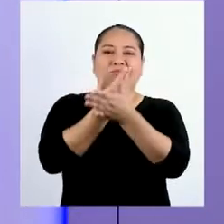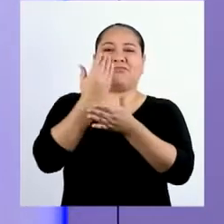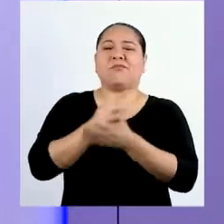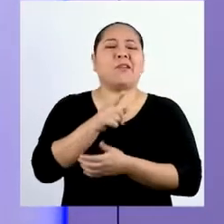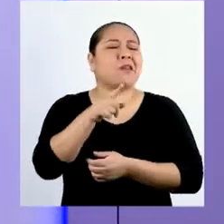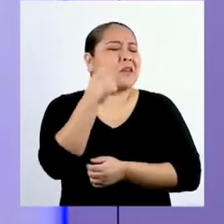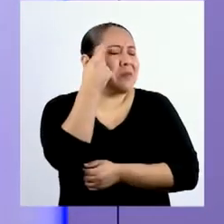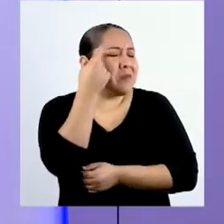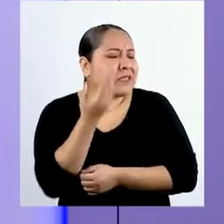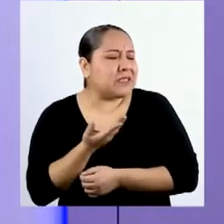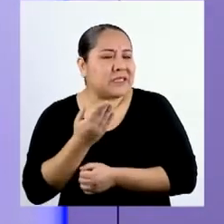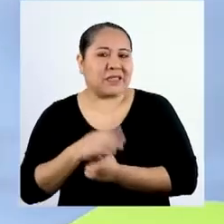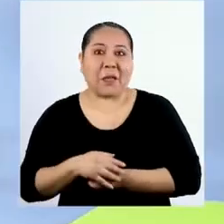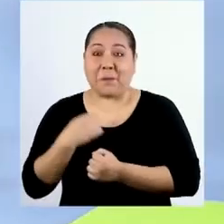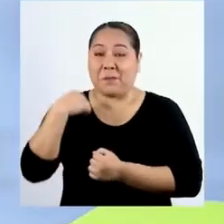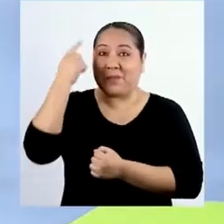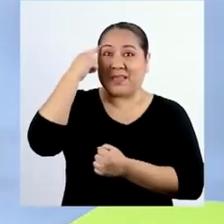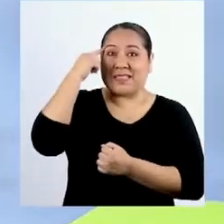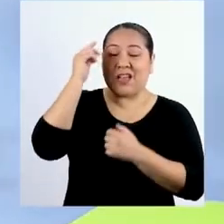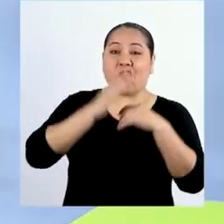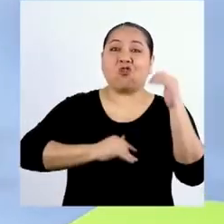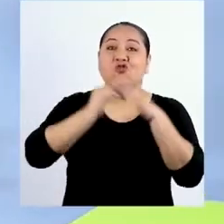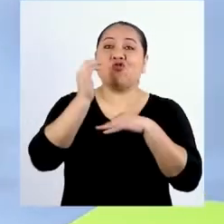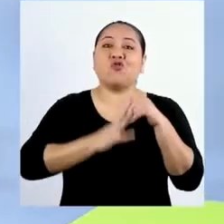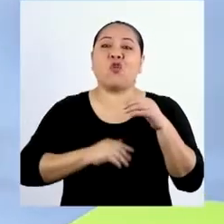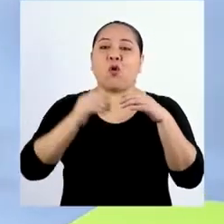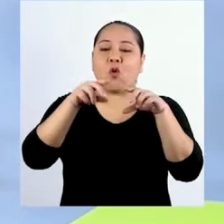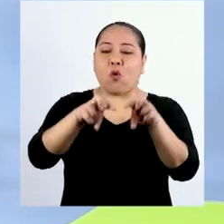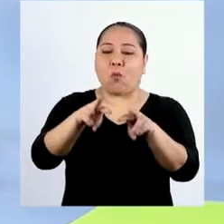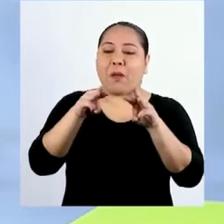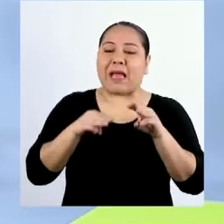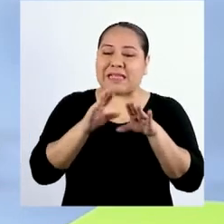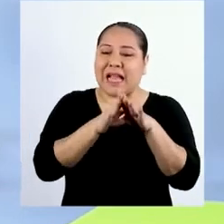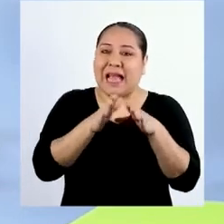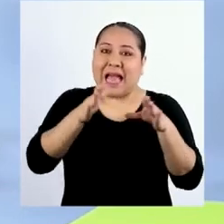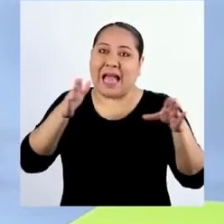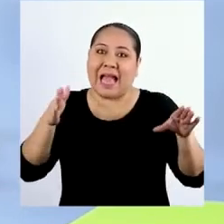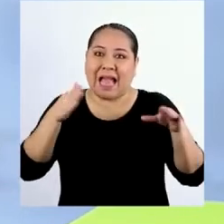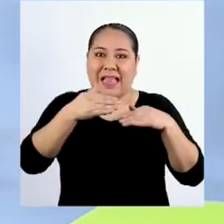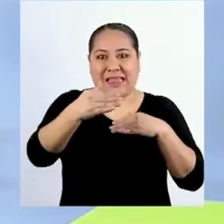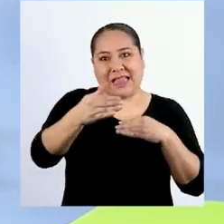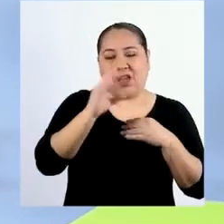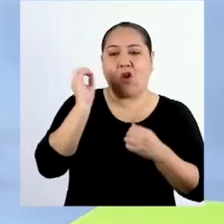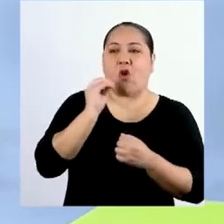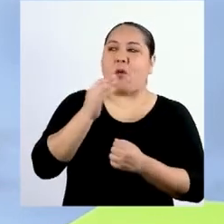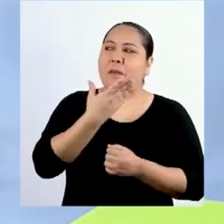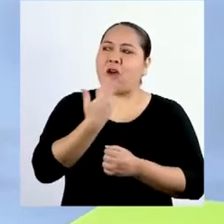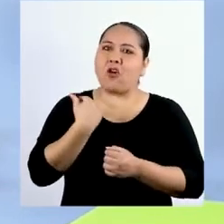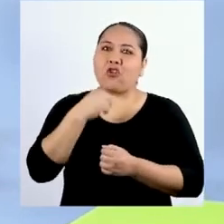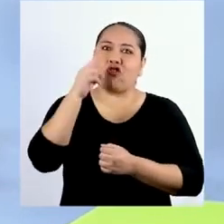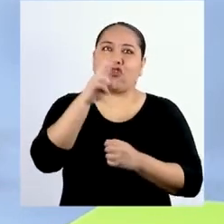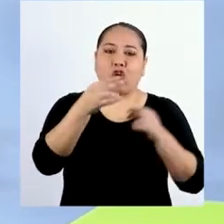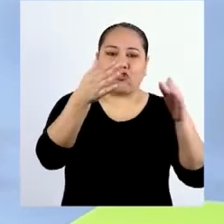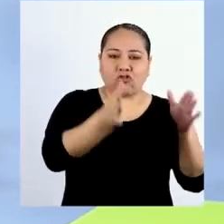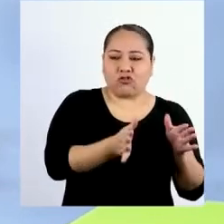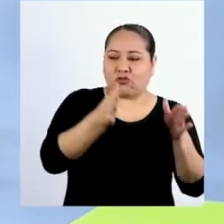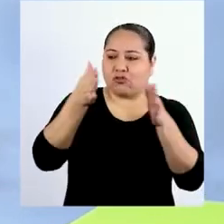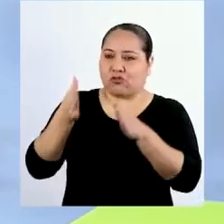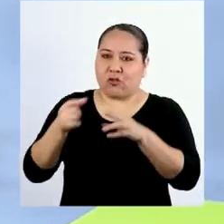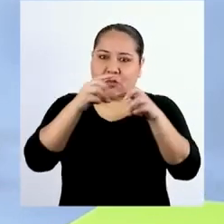Y dime, ¿qué se te ocurrió? Pensé que construyamos un escritorio más grande. O mejor, tener dos